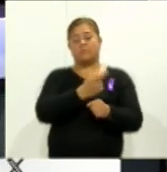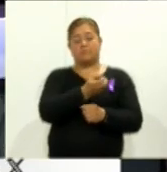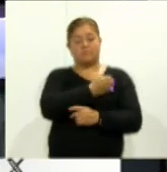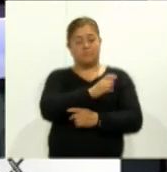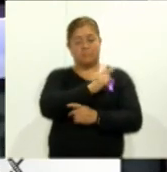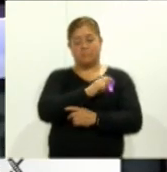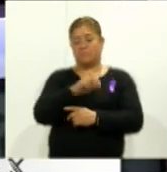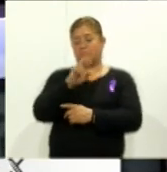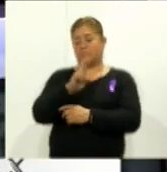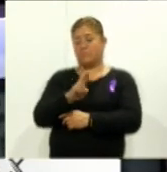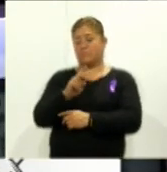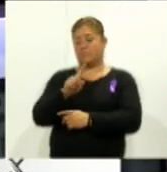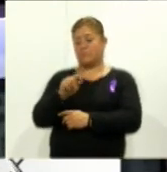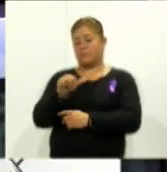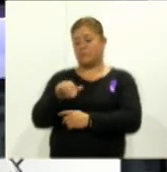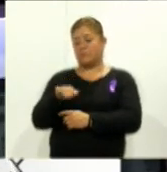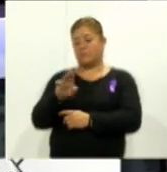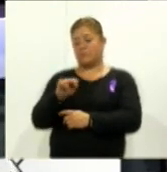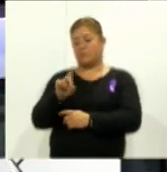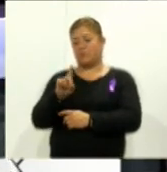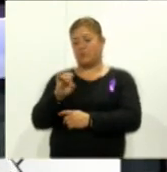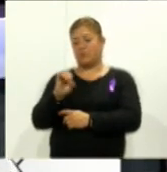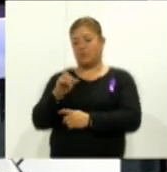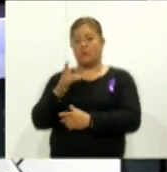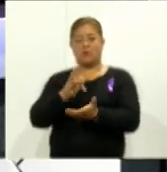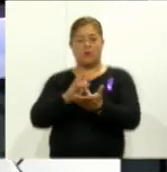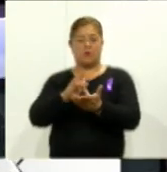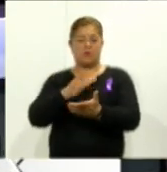secretario de Salud del Estado, muchísimas gracias y buenas noches. Buenas noches.